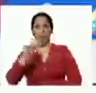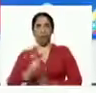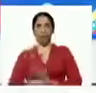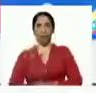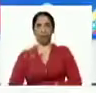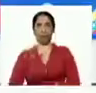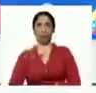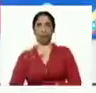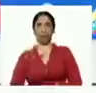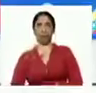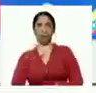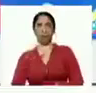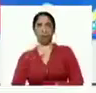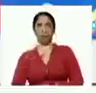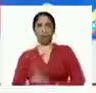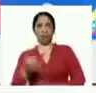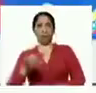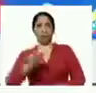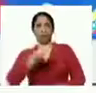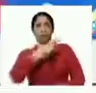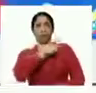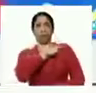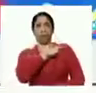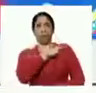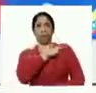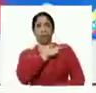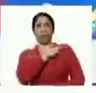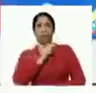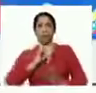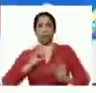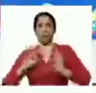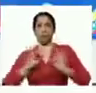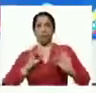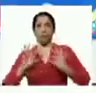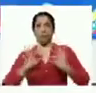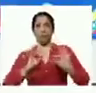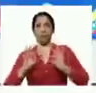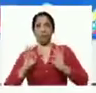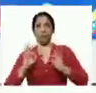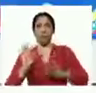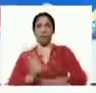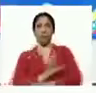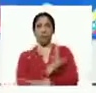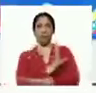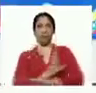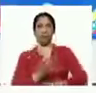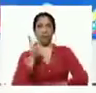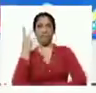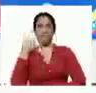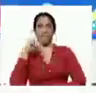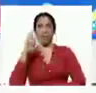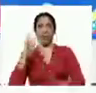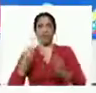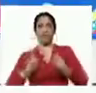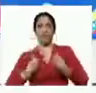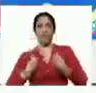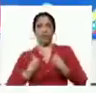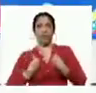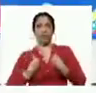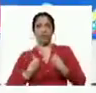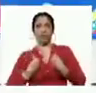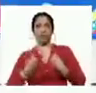además de director del Teresa Carreño canción por la vida por la vida